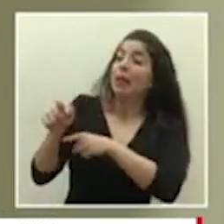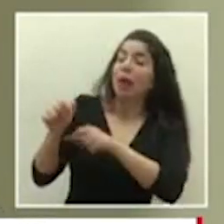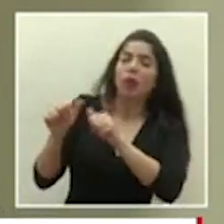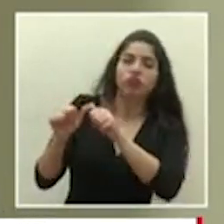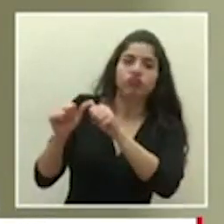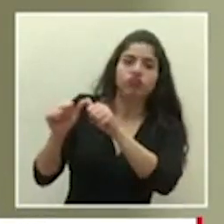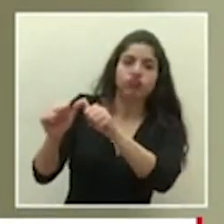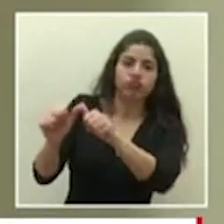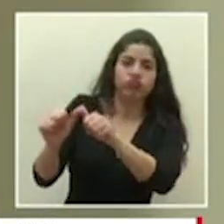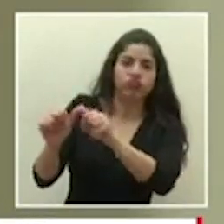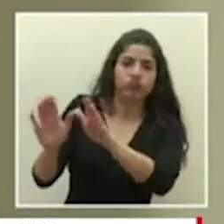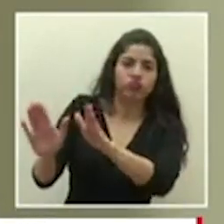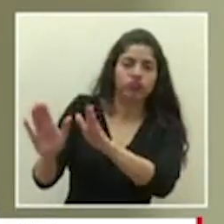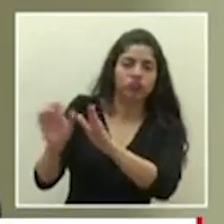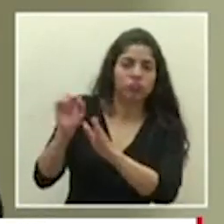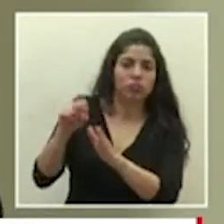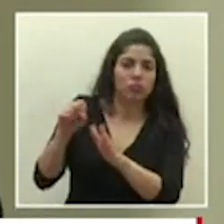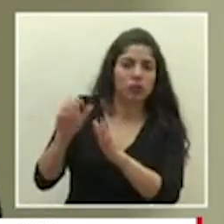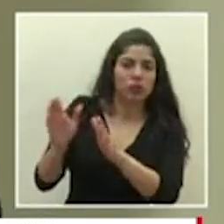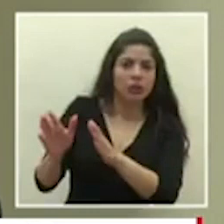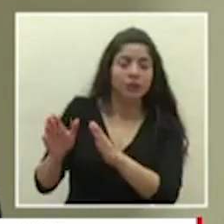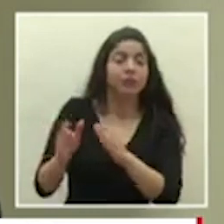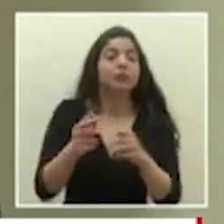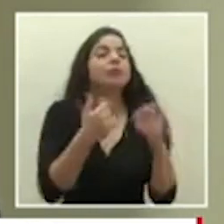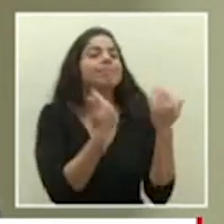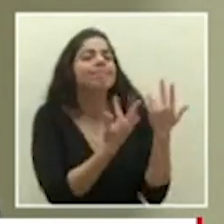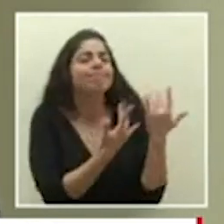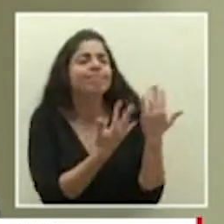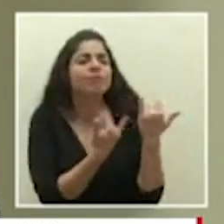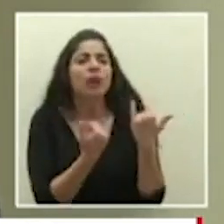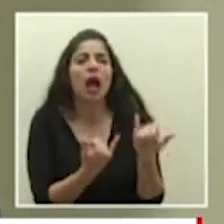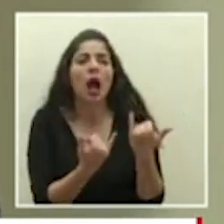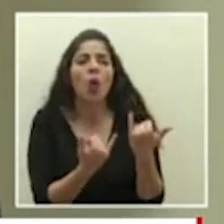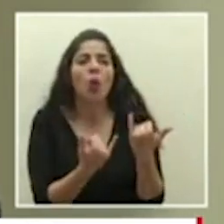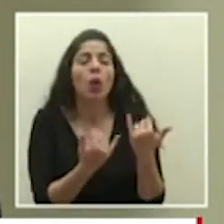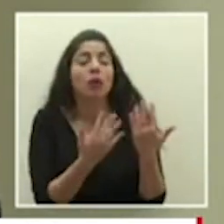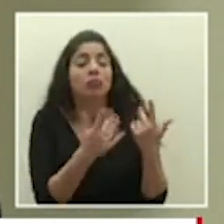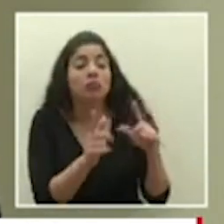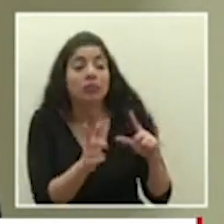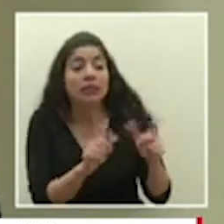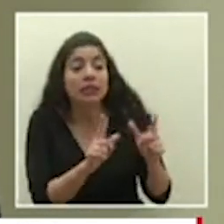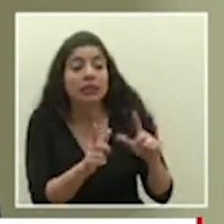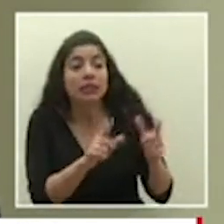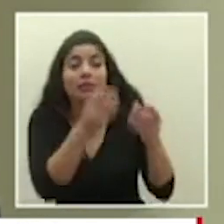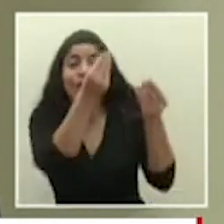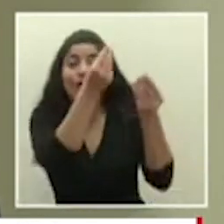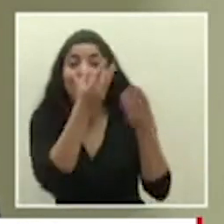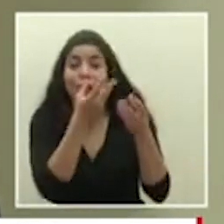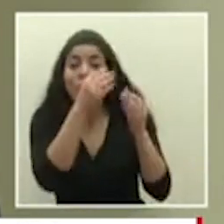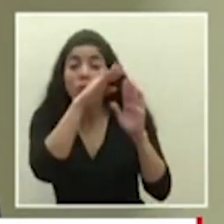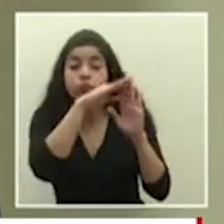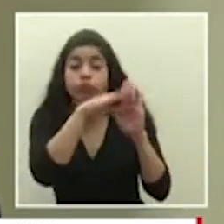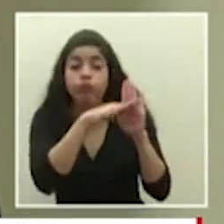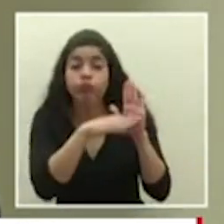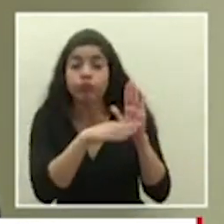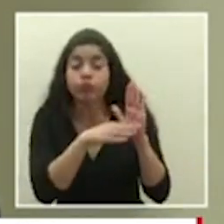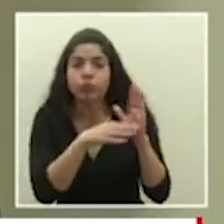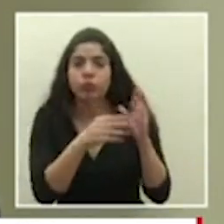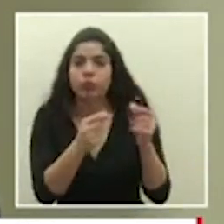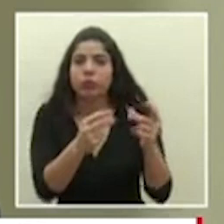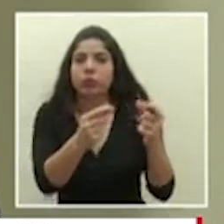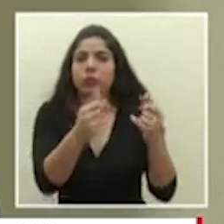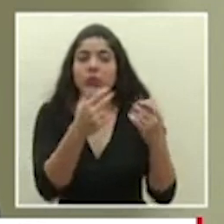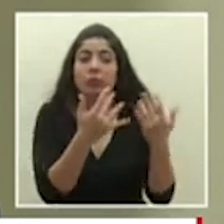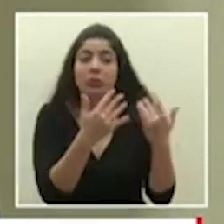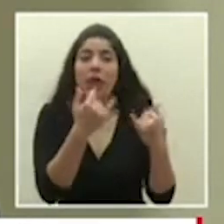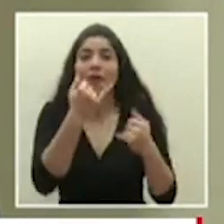y esperamos tener listo el informe lo antes posible posiblemente